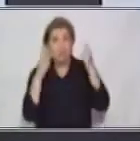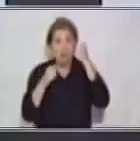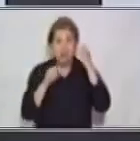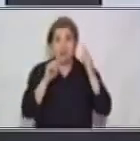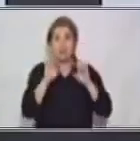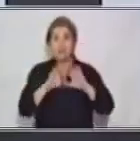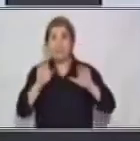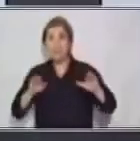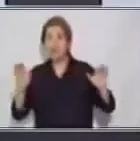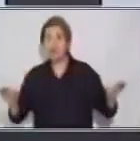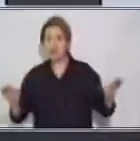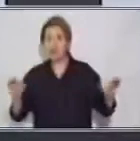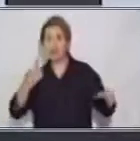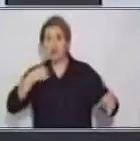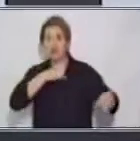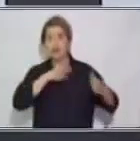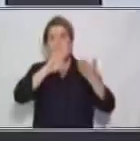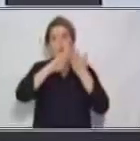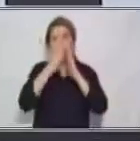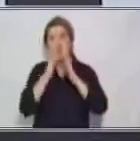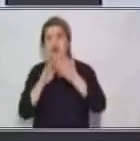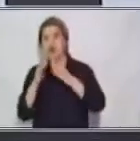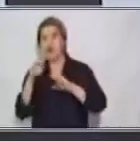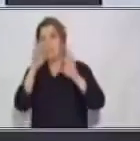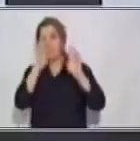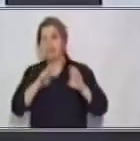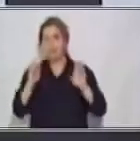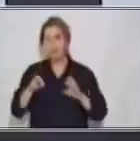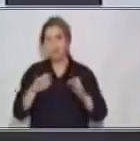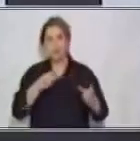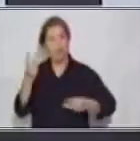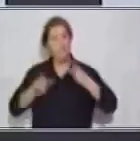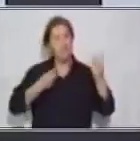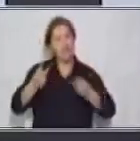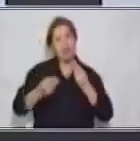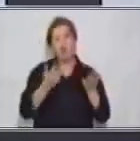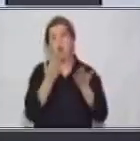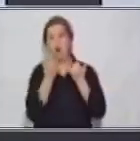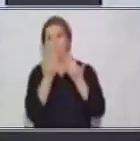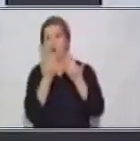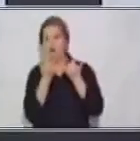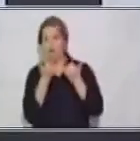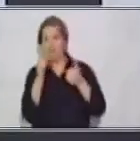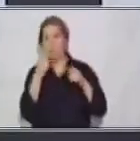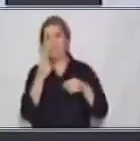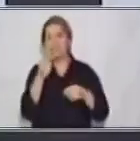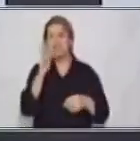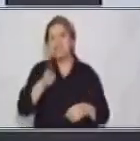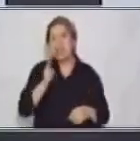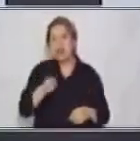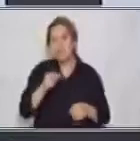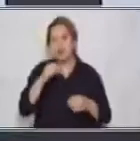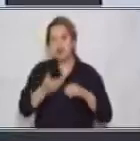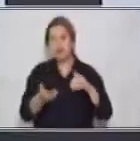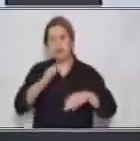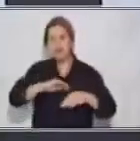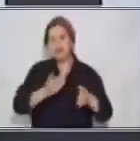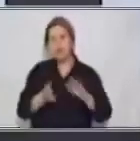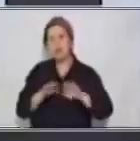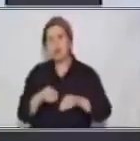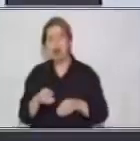en nuestras comunidades siempre hay personas que venden comida, ¿verdad? Y dice siempre tamales de